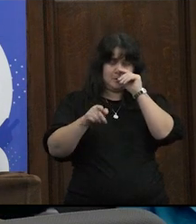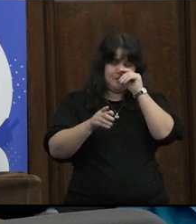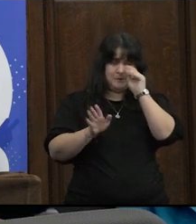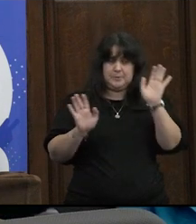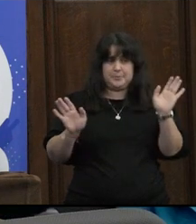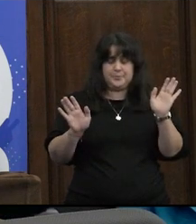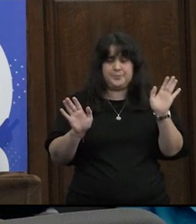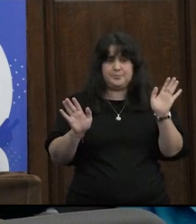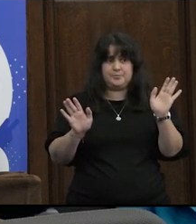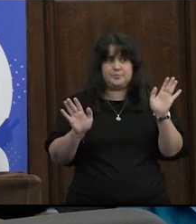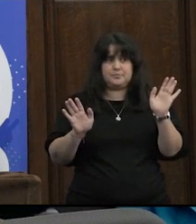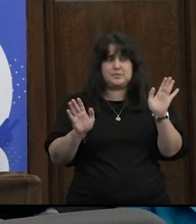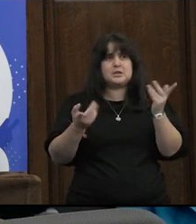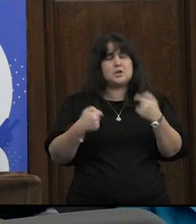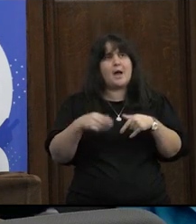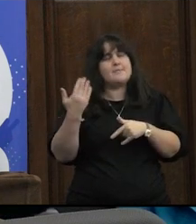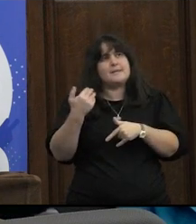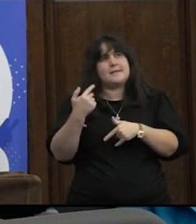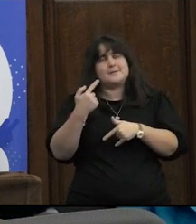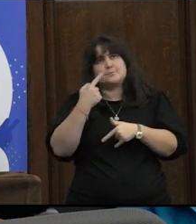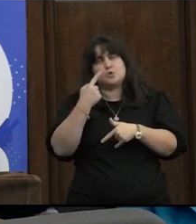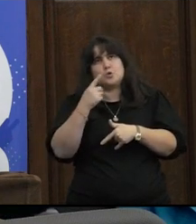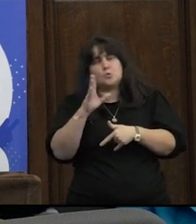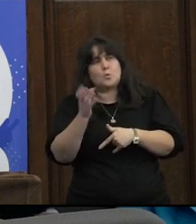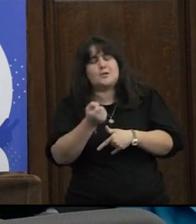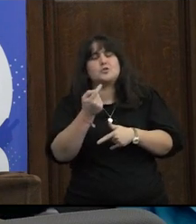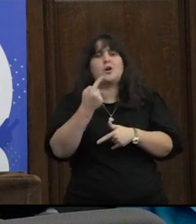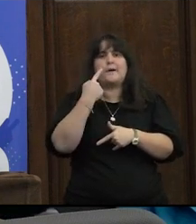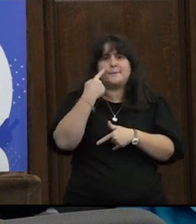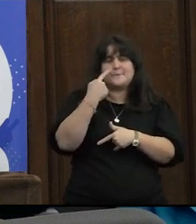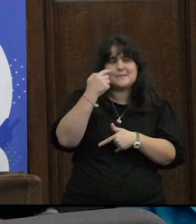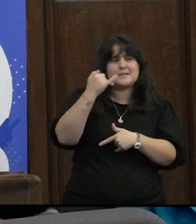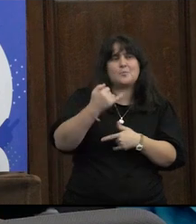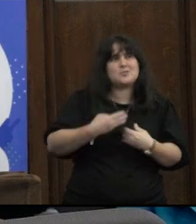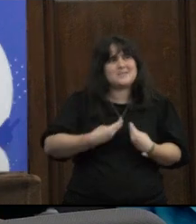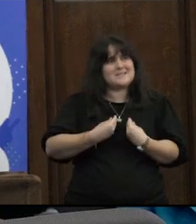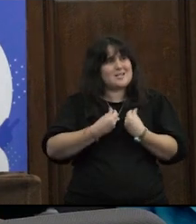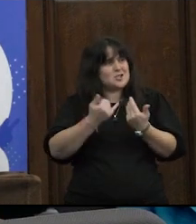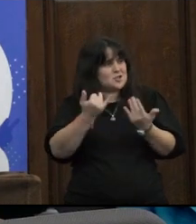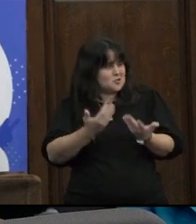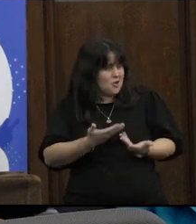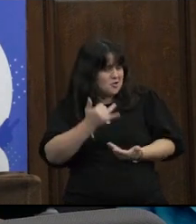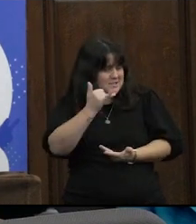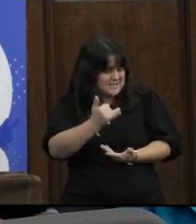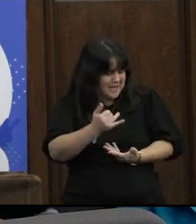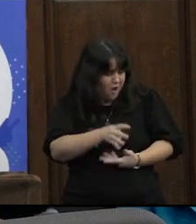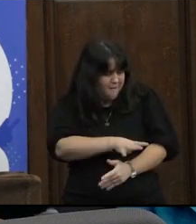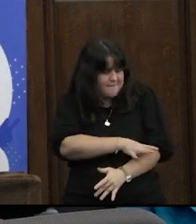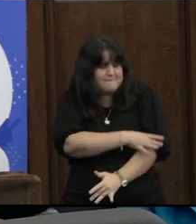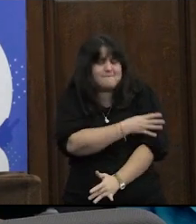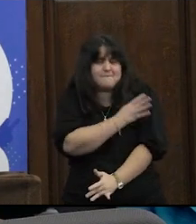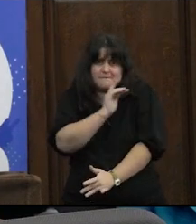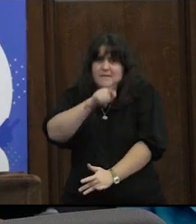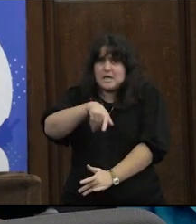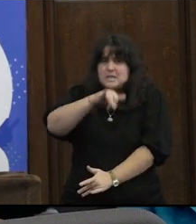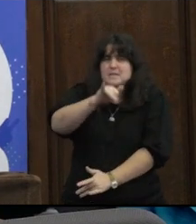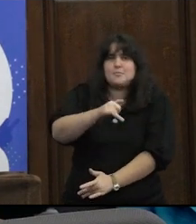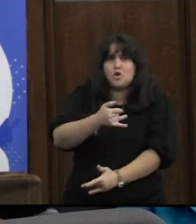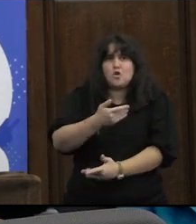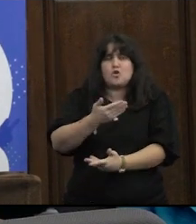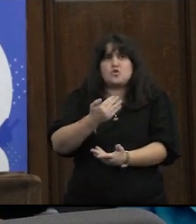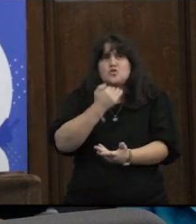eso y no había logrado encontrar una había visto la sensación el sentimiento la emotividad que generaba